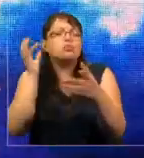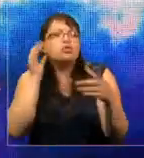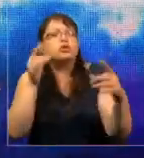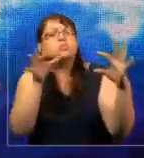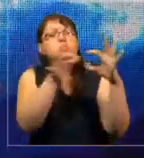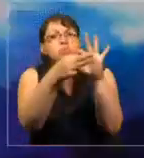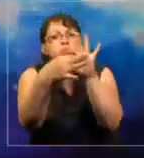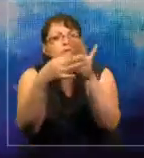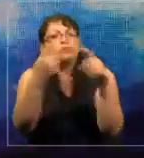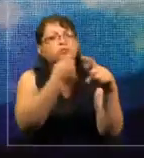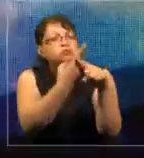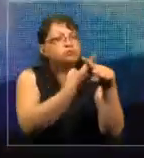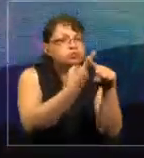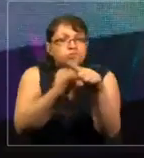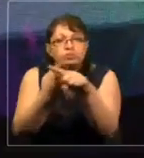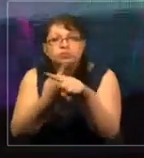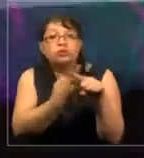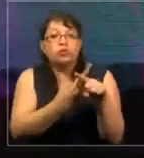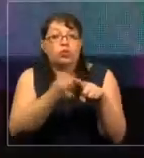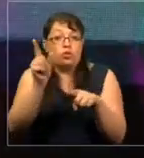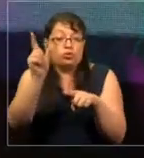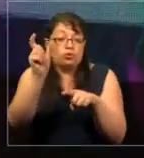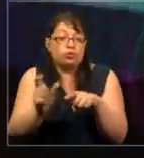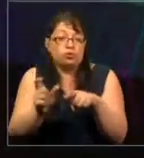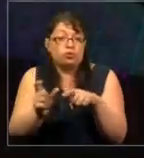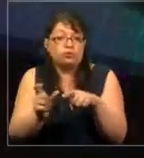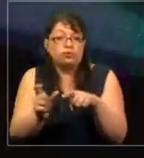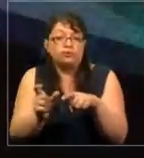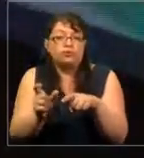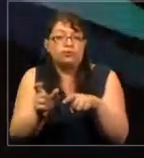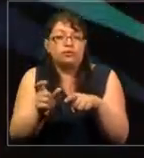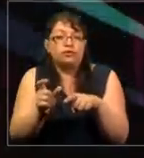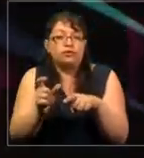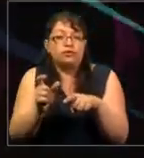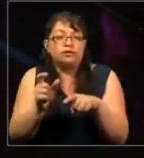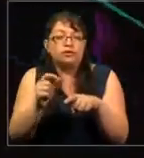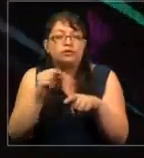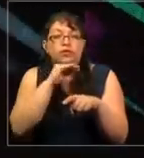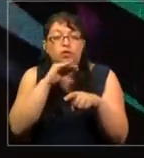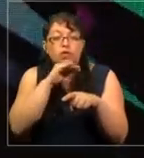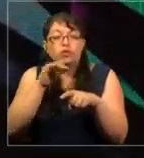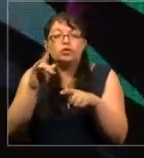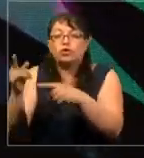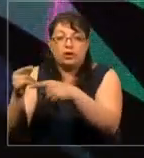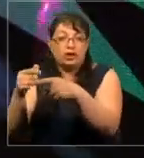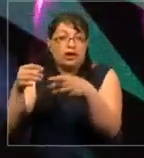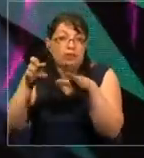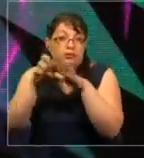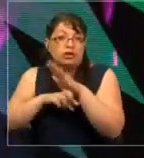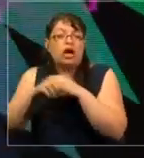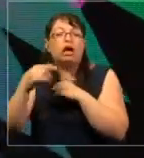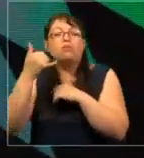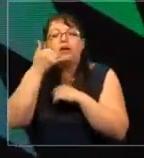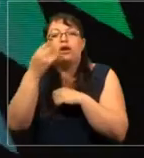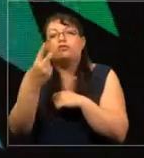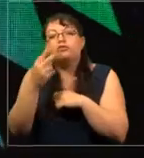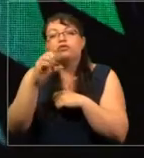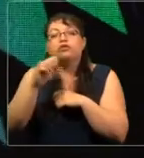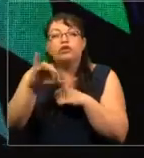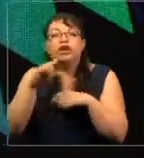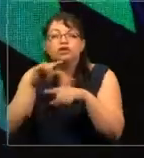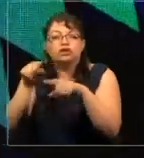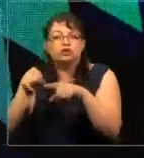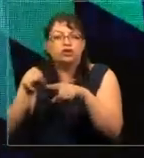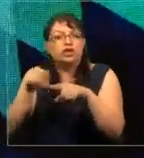Blunt, que fue uno de los primeros usuarios de la marcha de las mujeres de Front to Action en el 2016. Ella